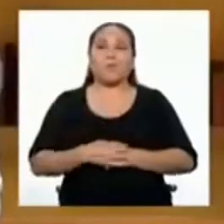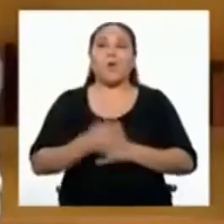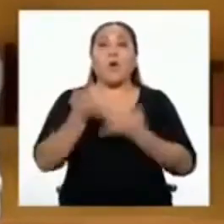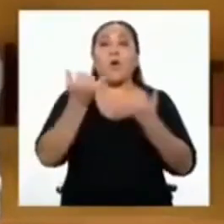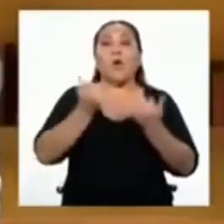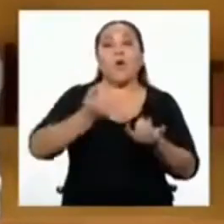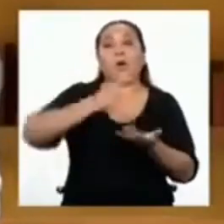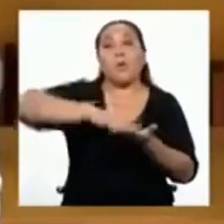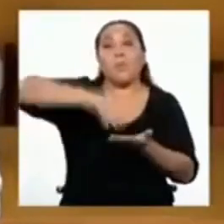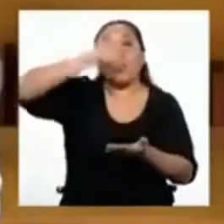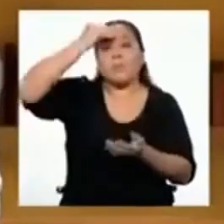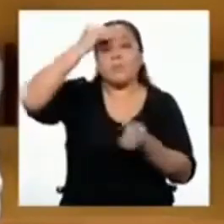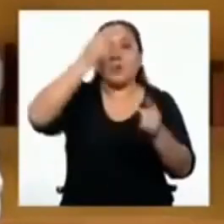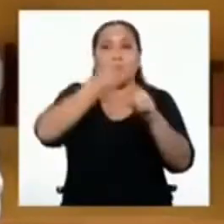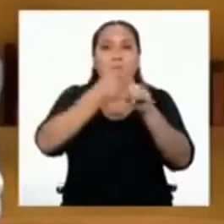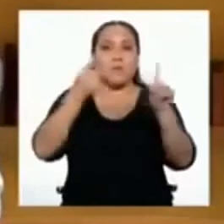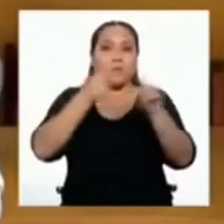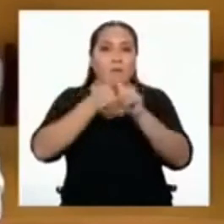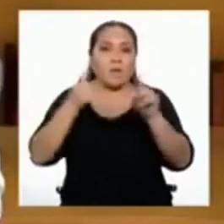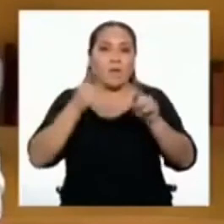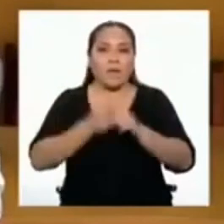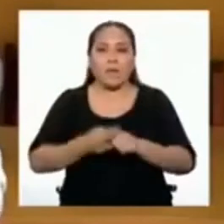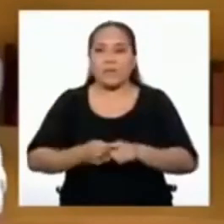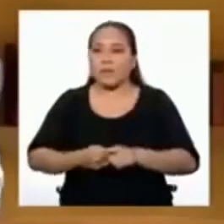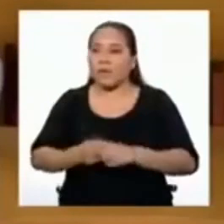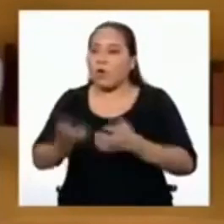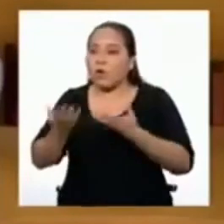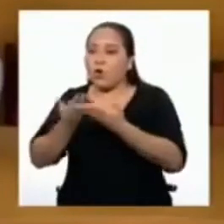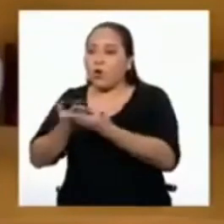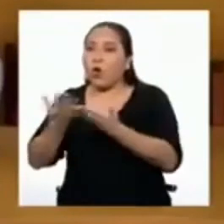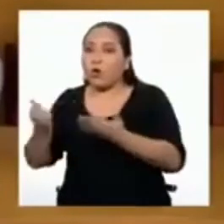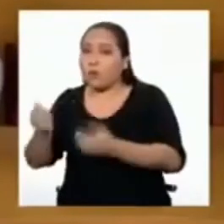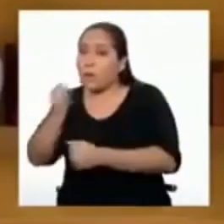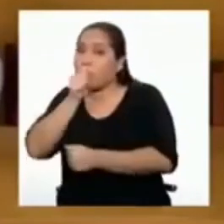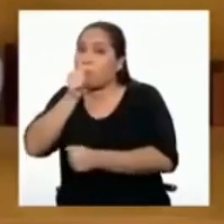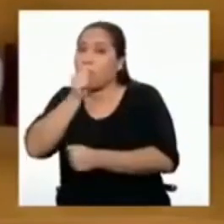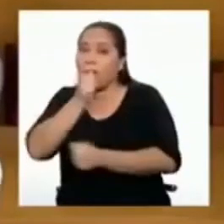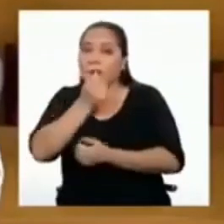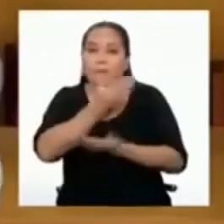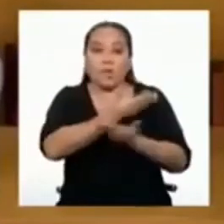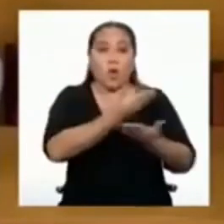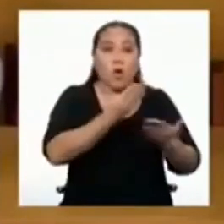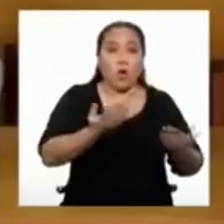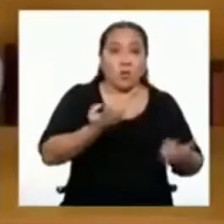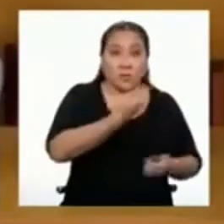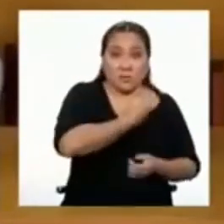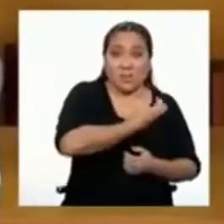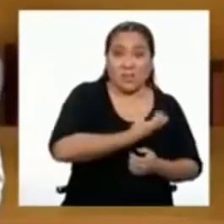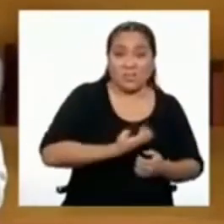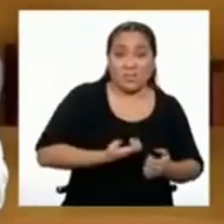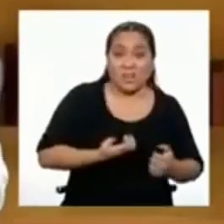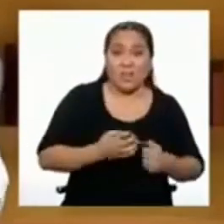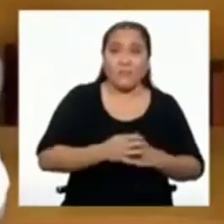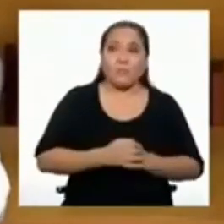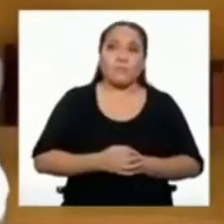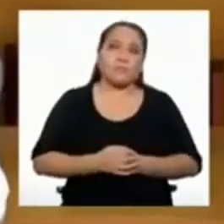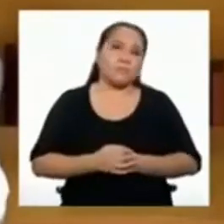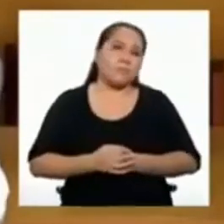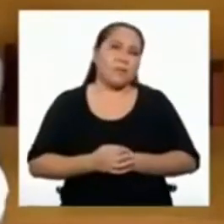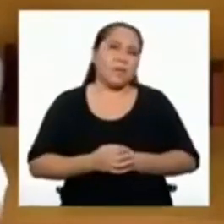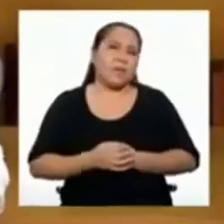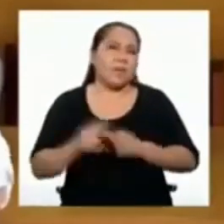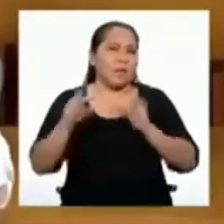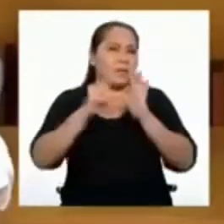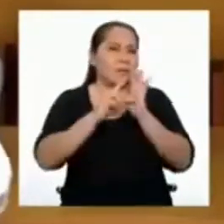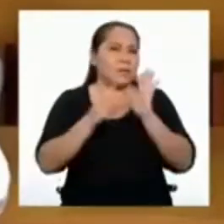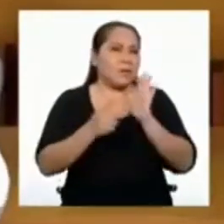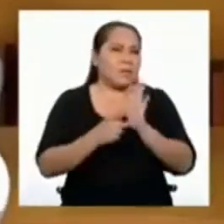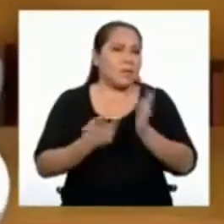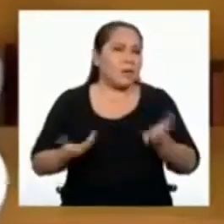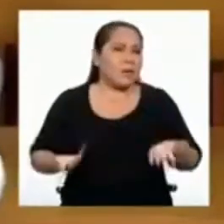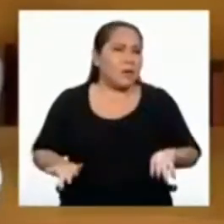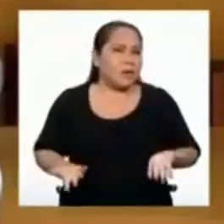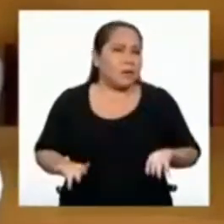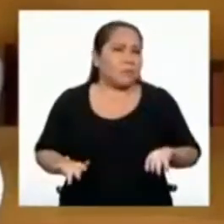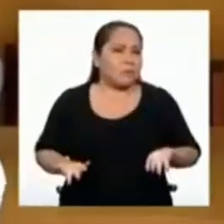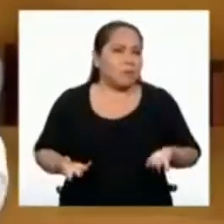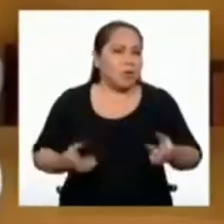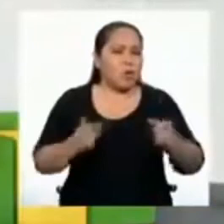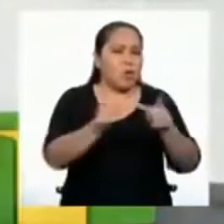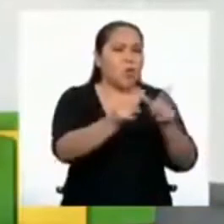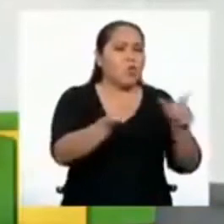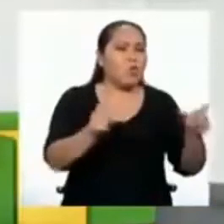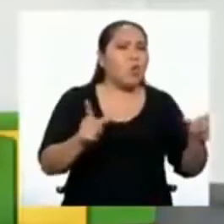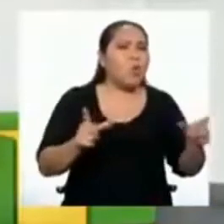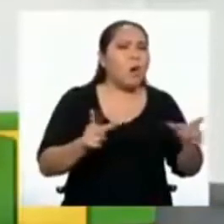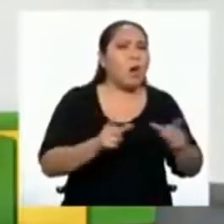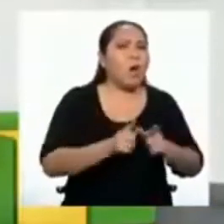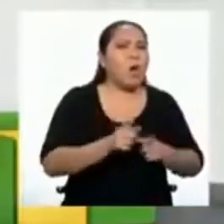aprendimos que existen diferencias entre un bien privado y un bien público. Entonces, ¿a qué nos referimos con espacio